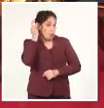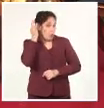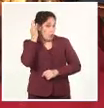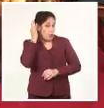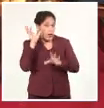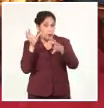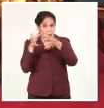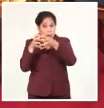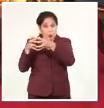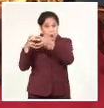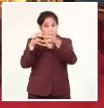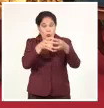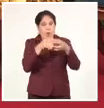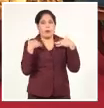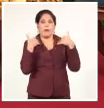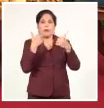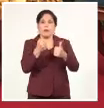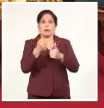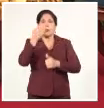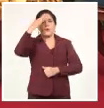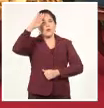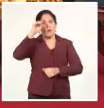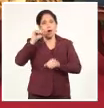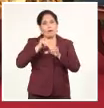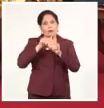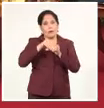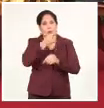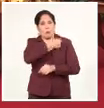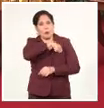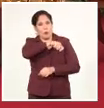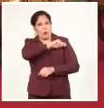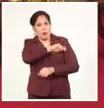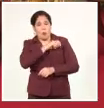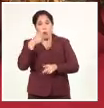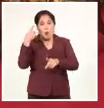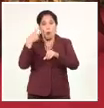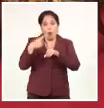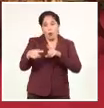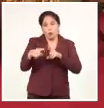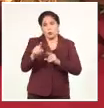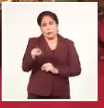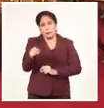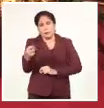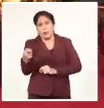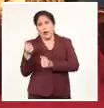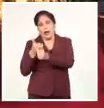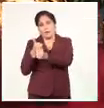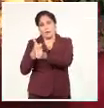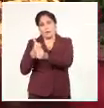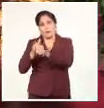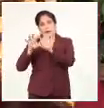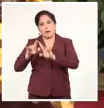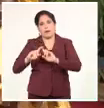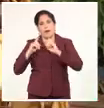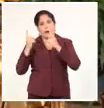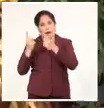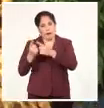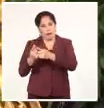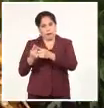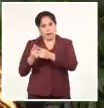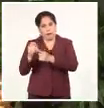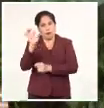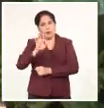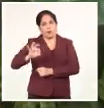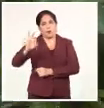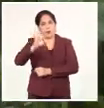Alagna Armitage, directora para Cuba del Fondo de Población, así como Pip Smith, asesor de la Secretaria General Adjunta de la